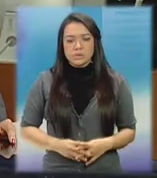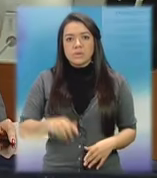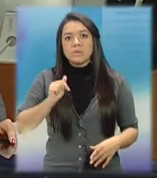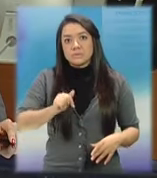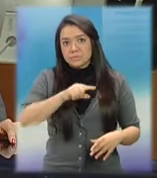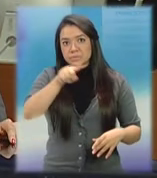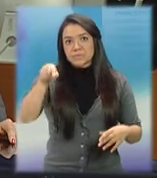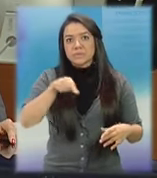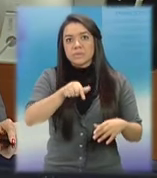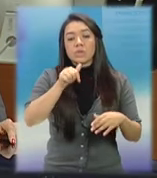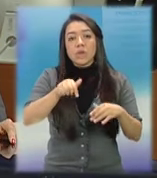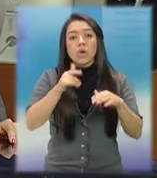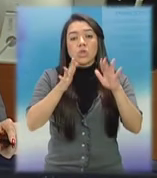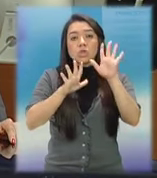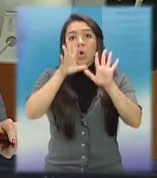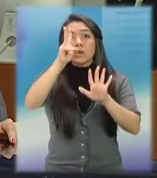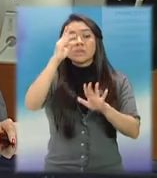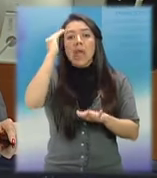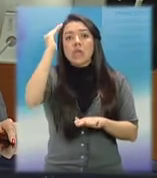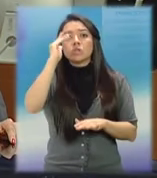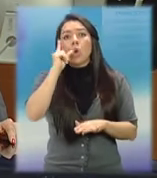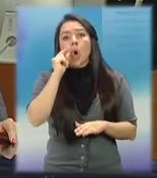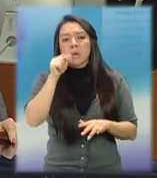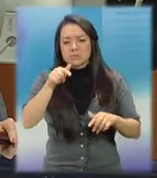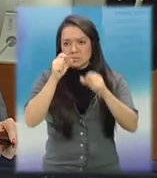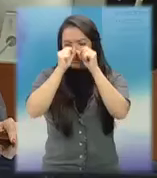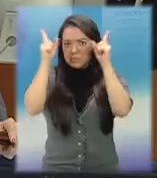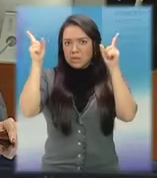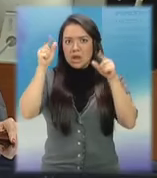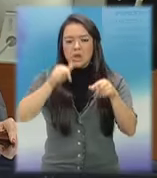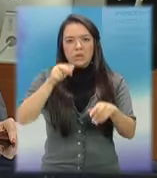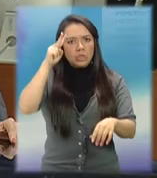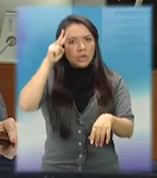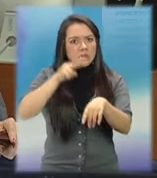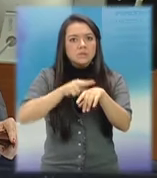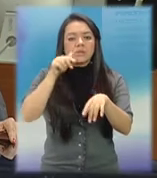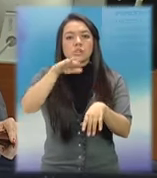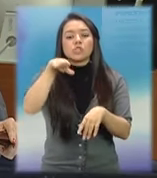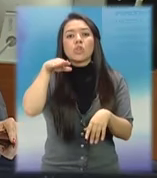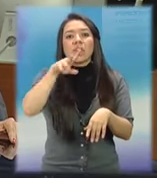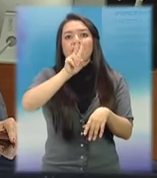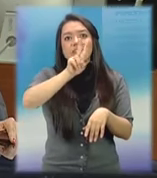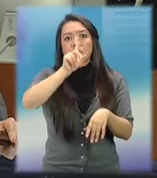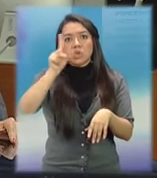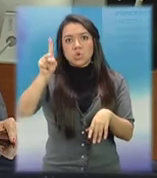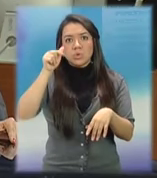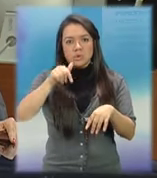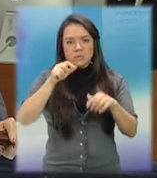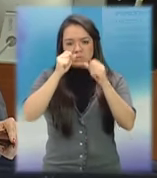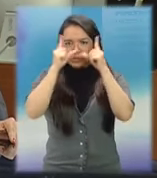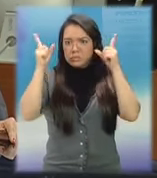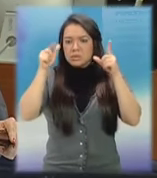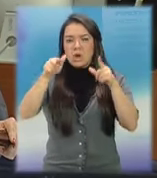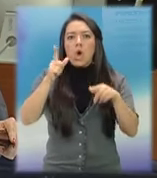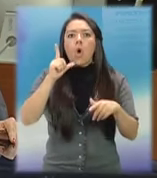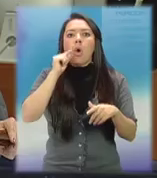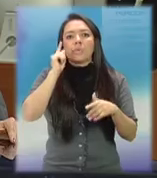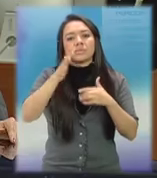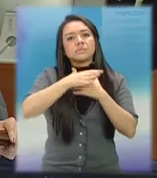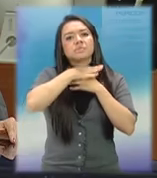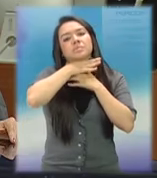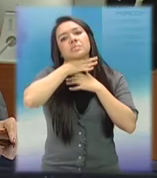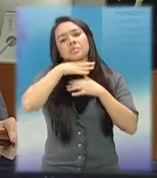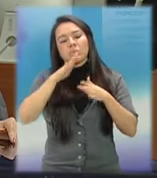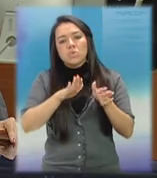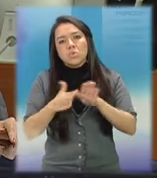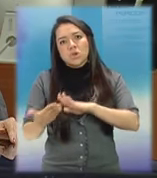La noticia de un niño de 12 años que decidió ahorcarse en la Zona 21 sigue causando alerta en las autoridades que hasta el momento